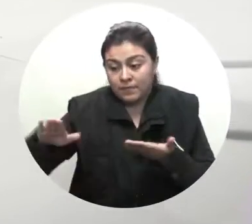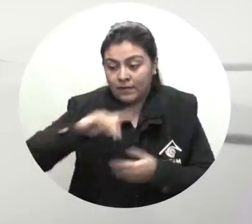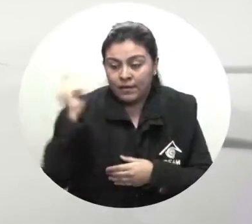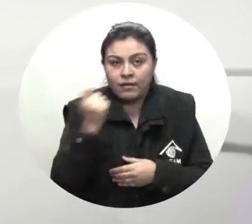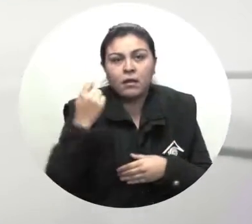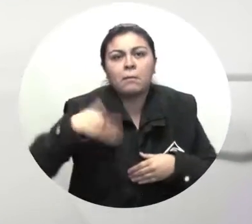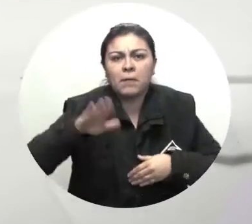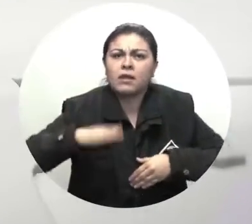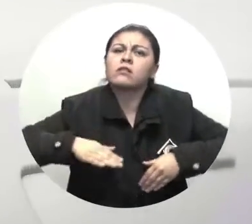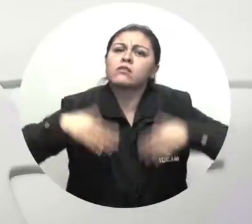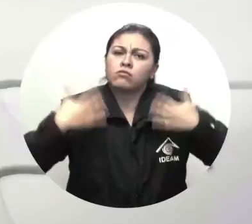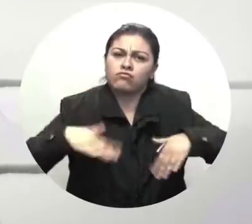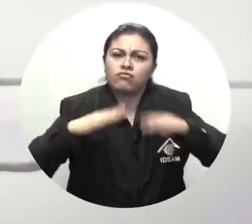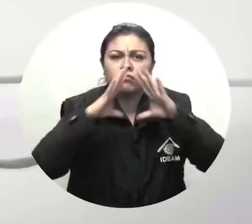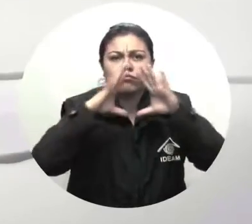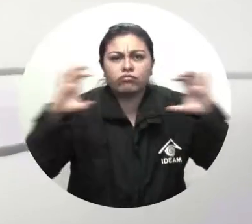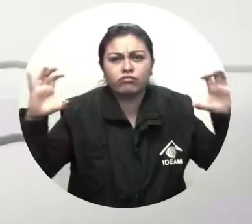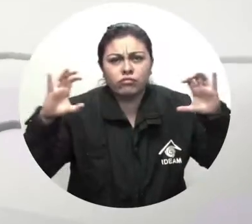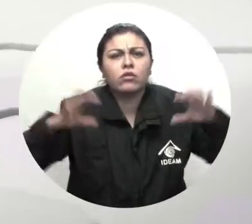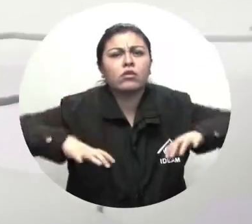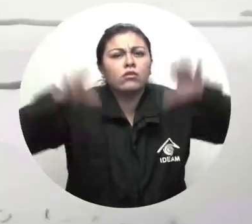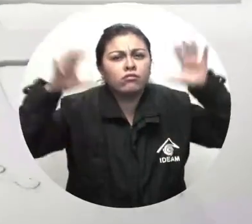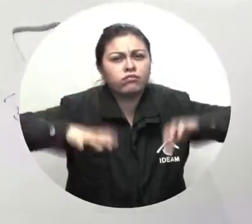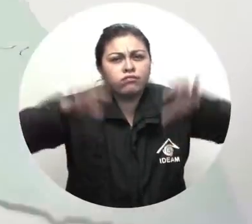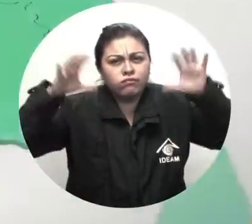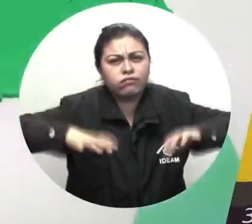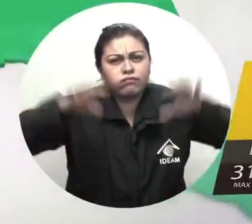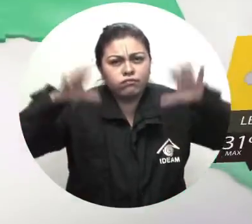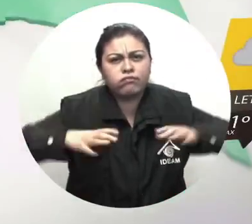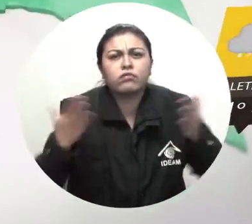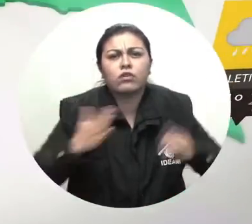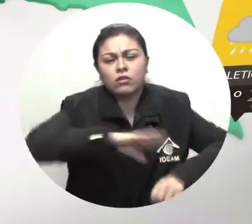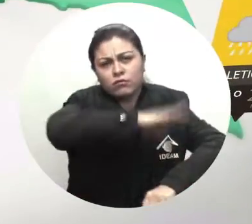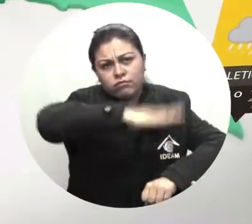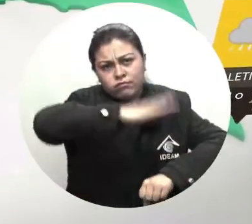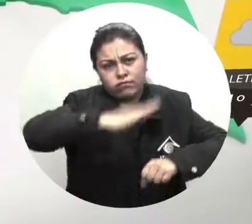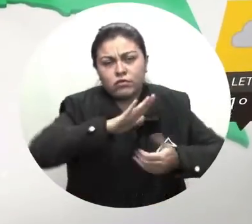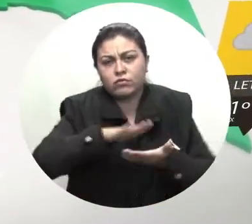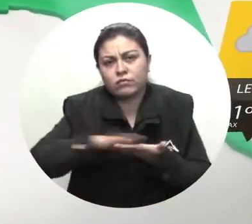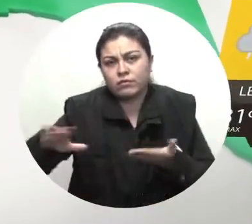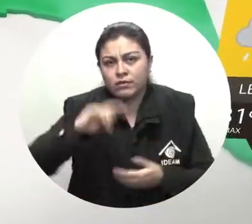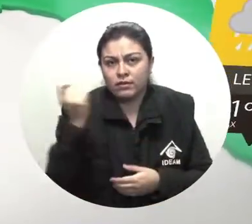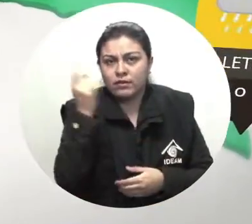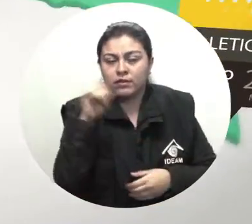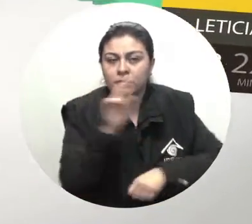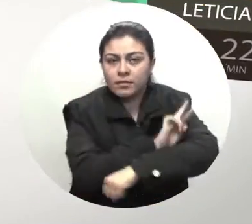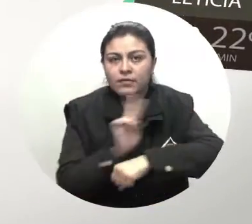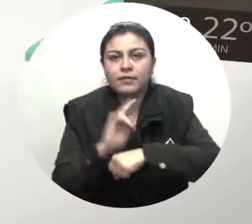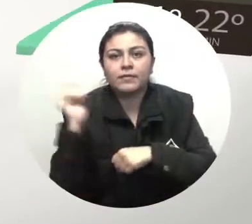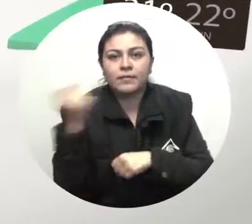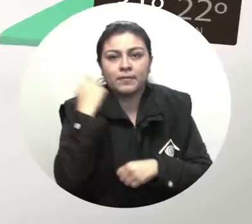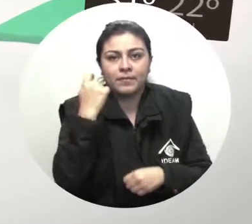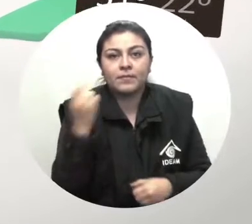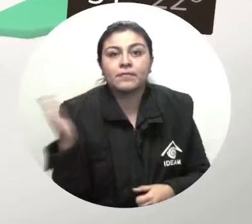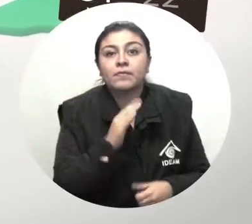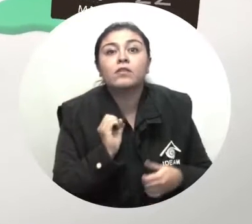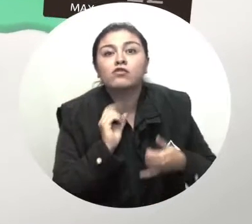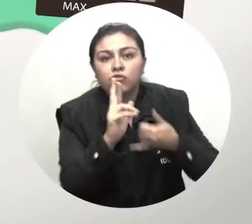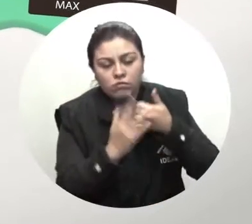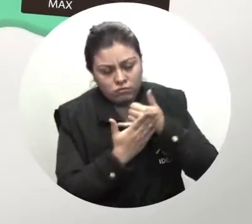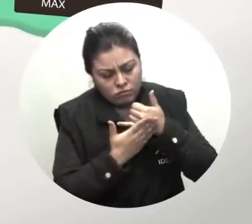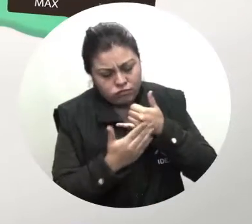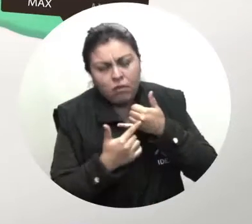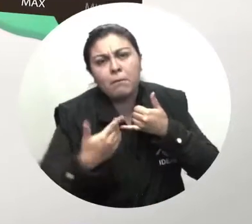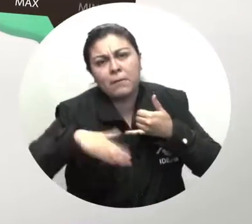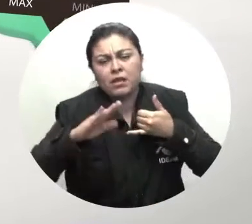mayormente cubierto con lluvias sobre el pie de Monte Llanero y en zonas de Bichada y Meta En el sur del país se prevé cielo mayormente